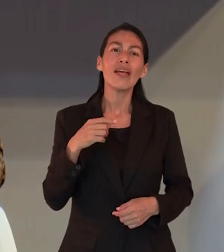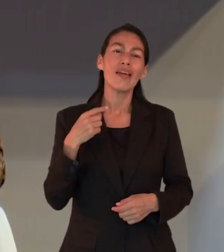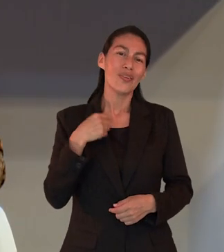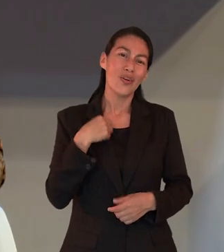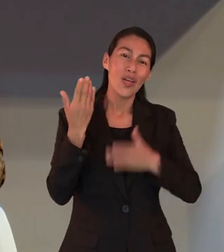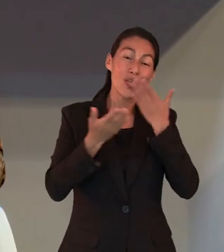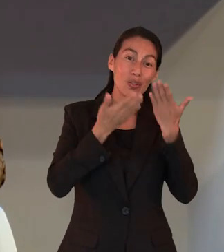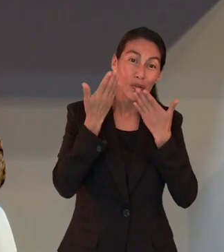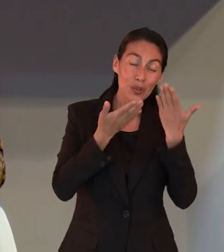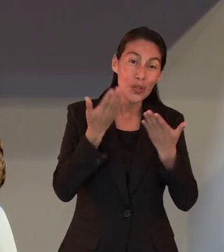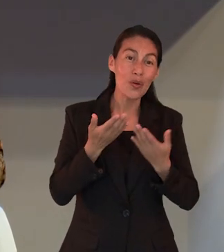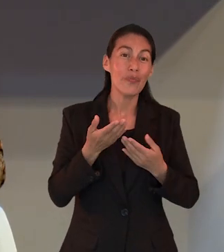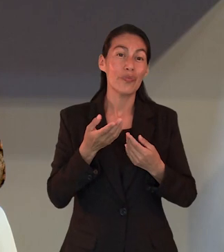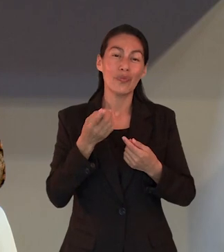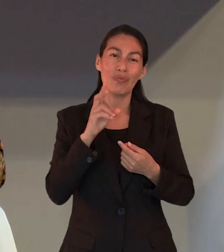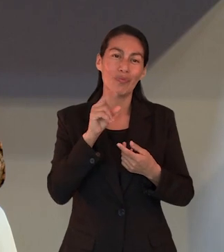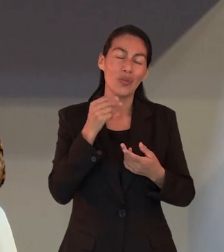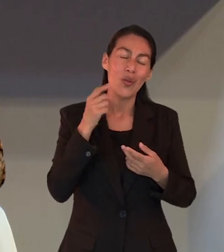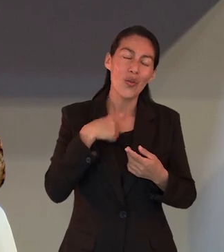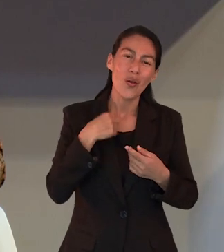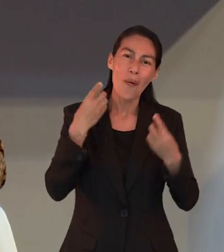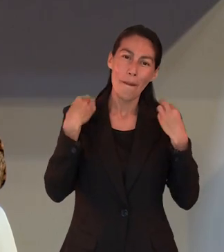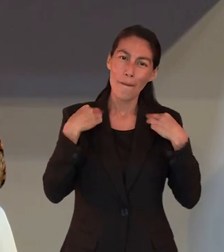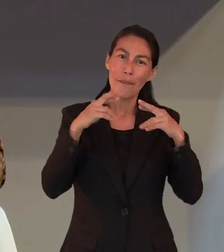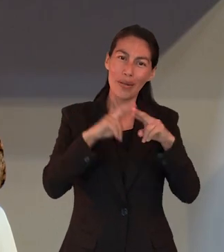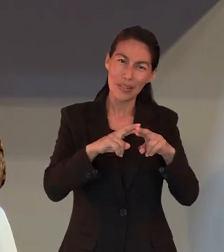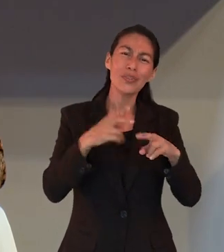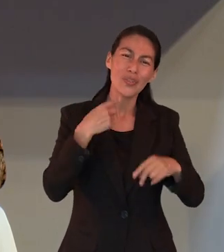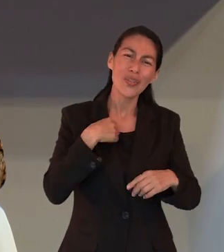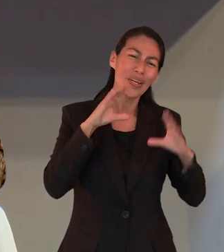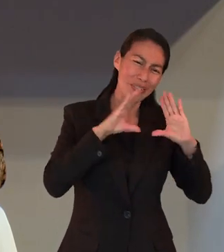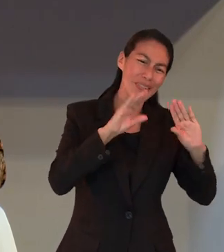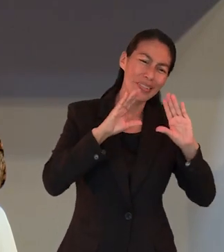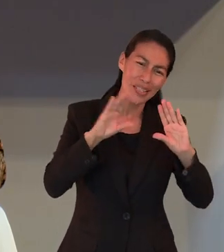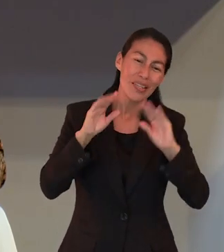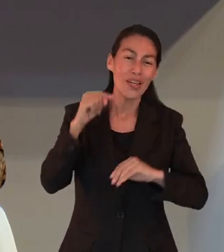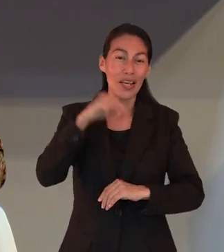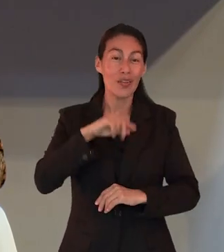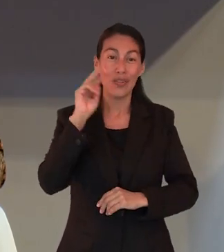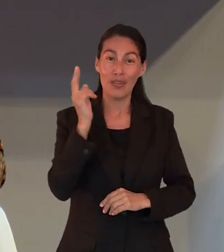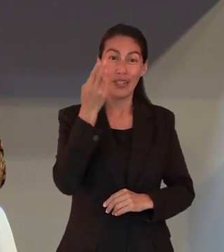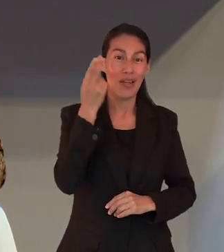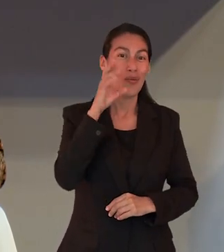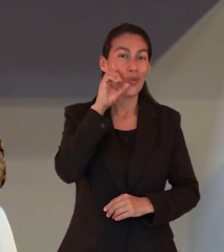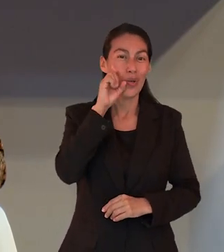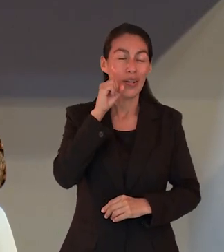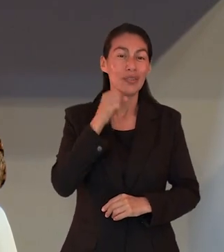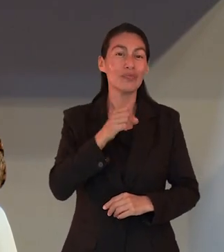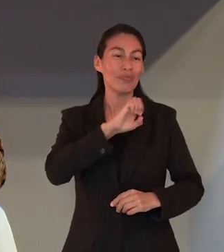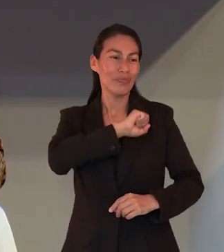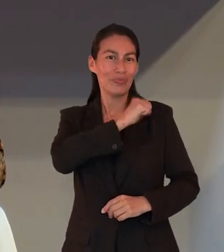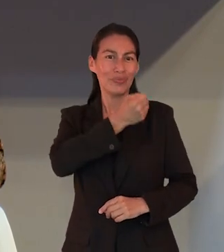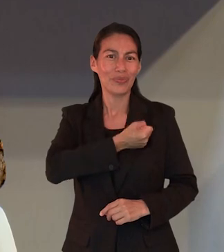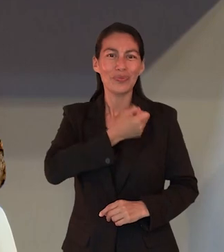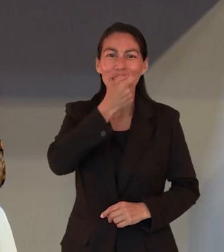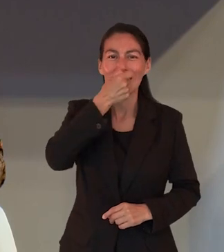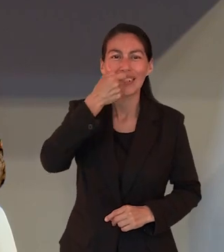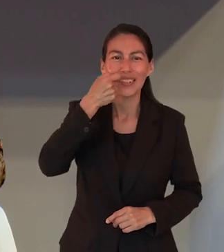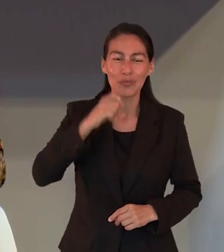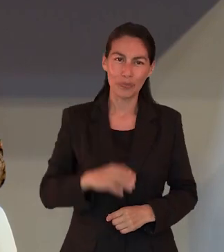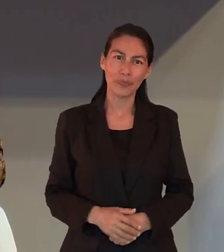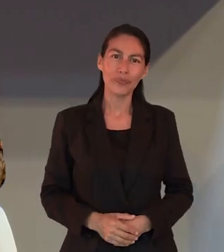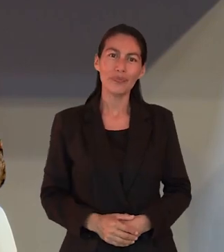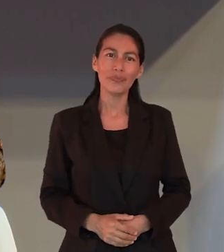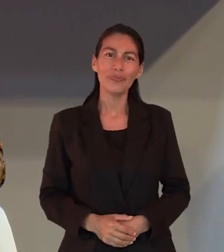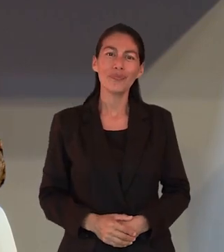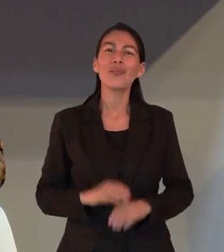de la Escuela de Ciencias Estomatológicas aquí, en la Universidad de Montemorelos. Muy bien, pues siempre en todo